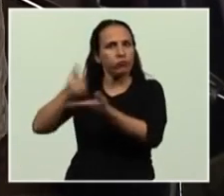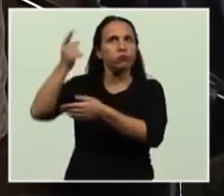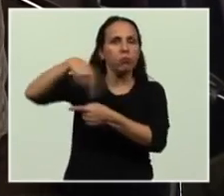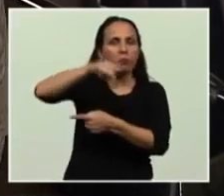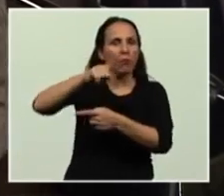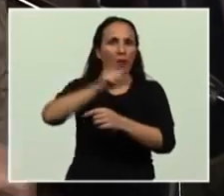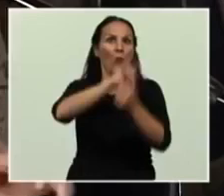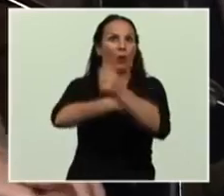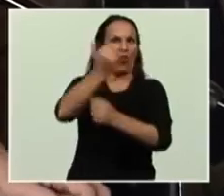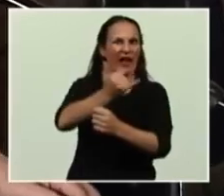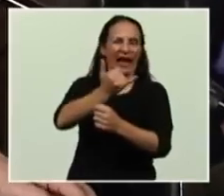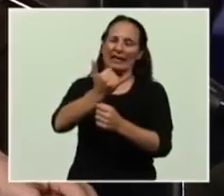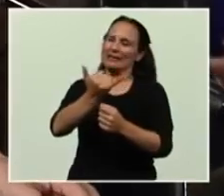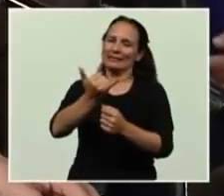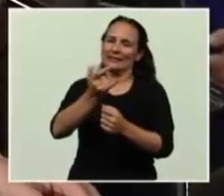a los poderosos. poderosos.